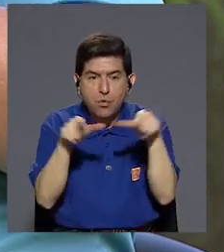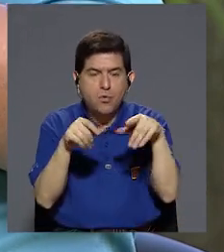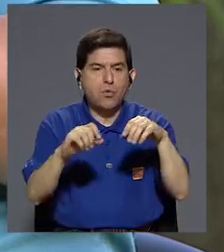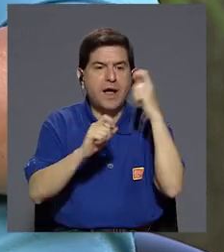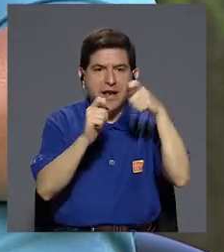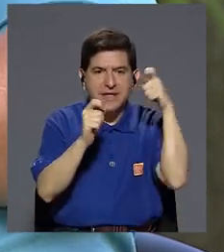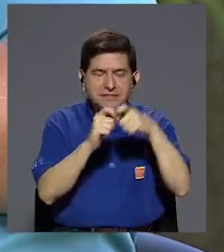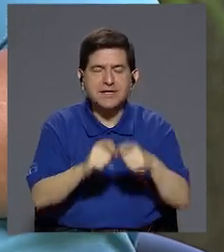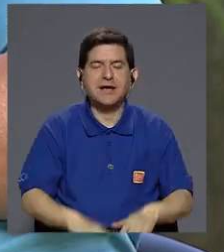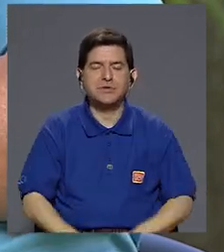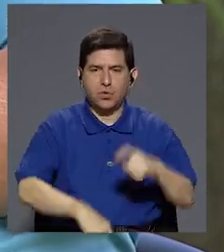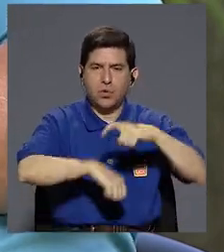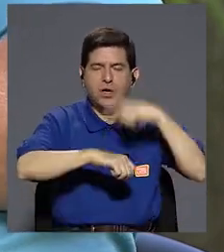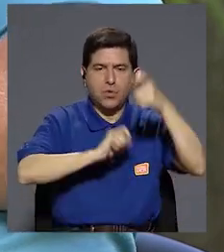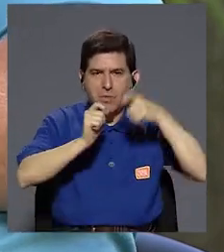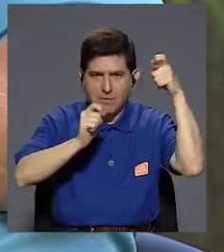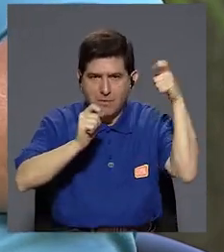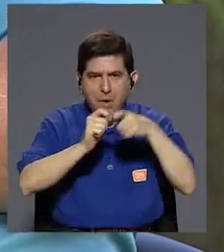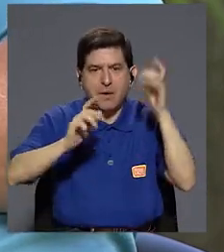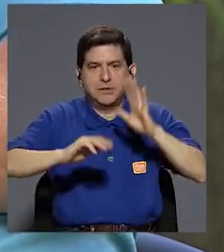y en un sitio específico, ¿verdad?